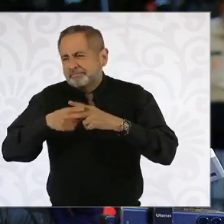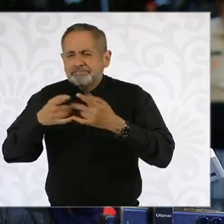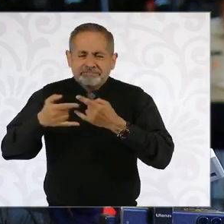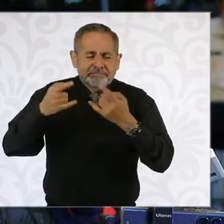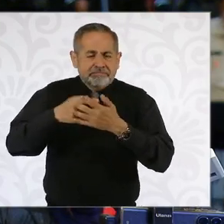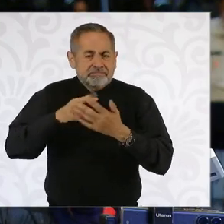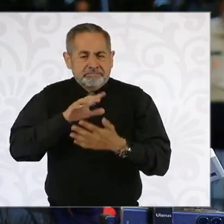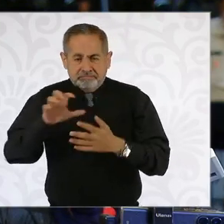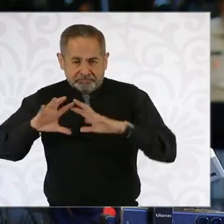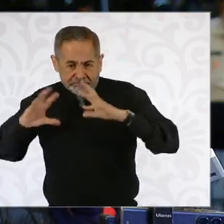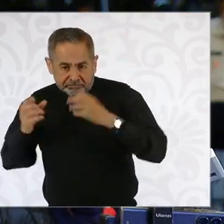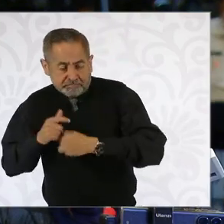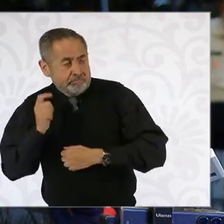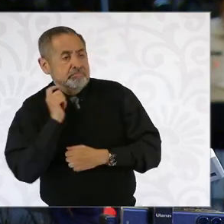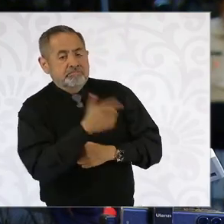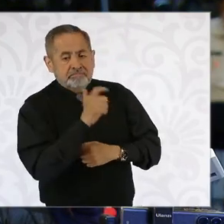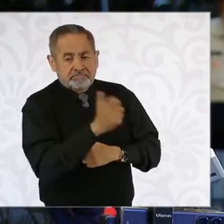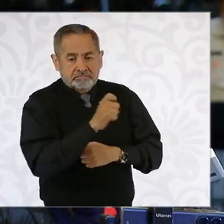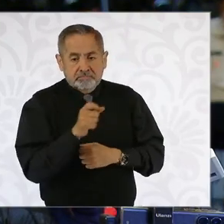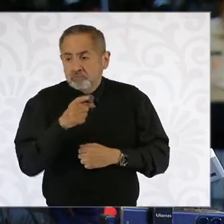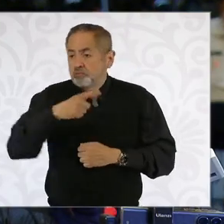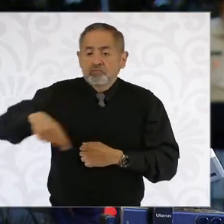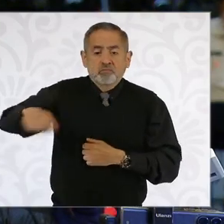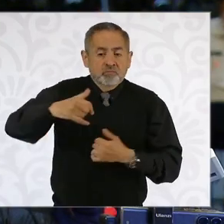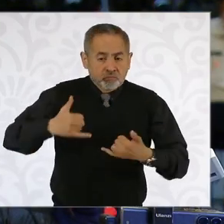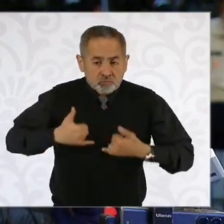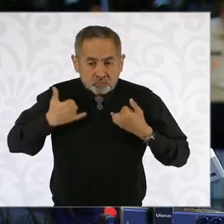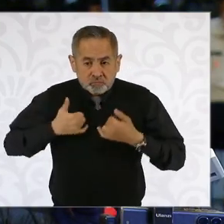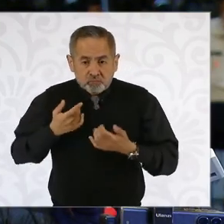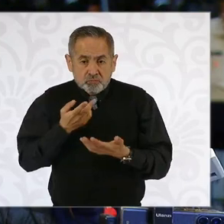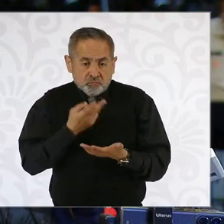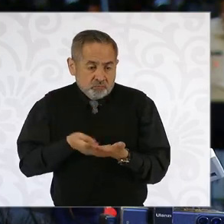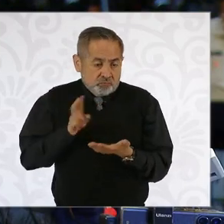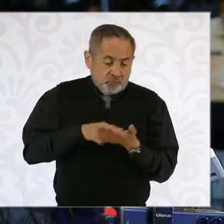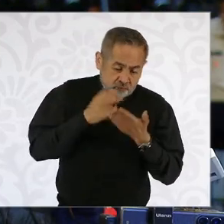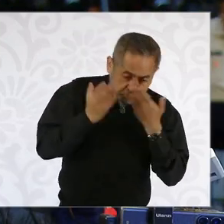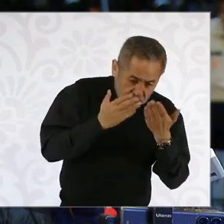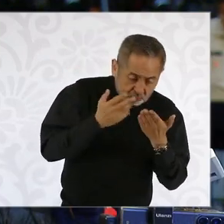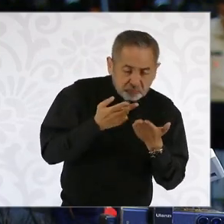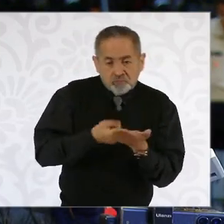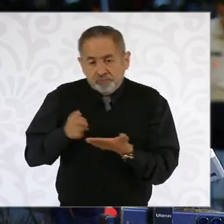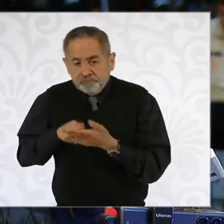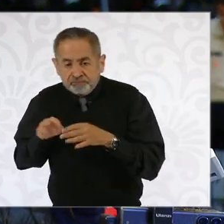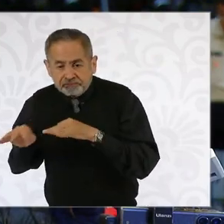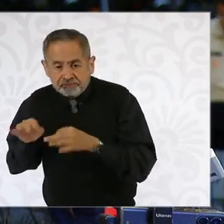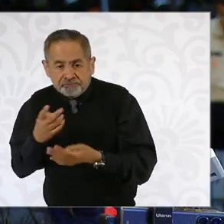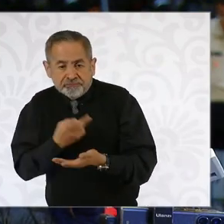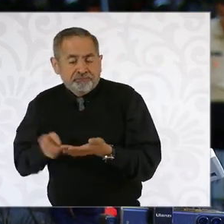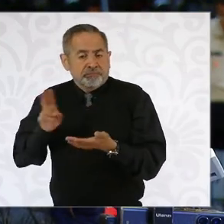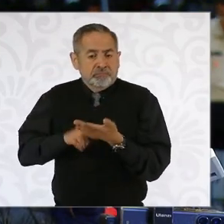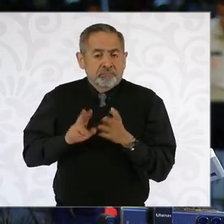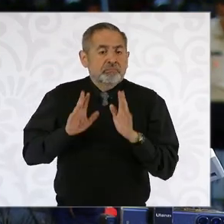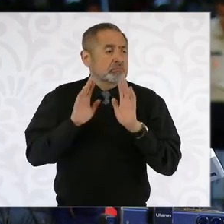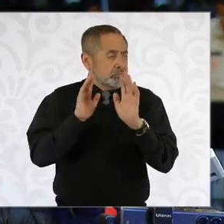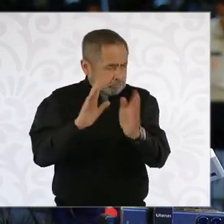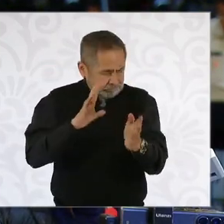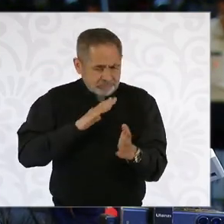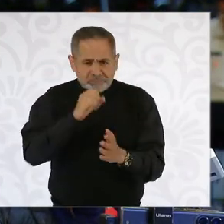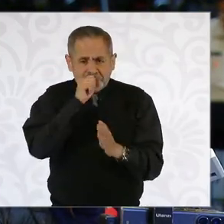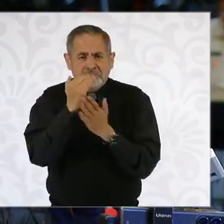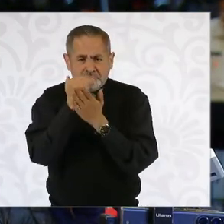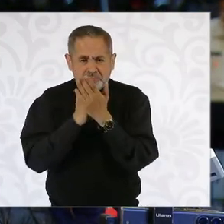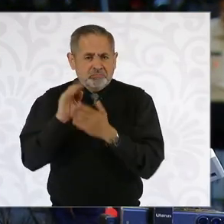que obliga a muchos jóvenes a tener que estudiar y trabajar, a pesar de que incluso hay un esquema, un sistema de